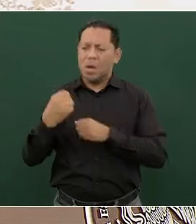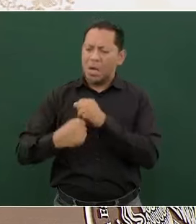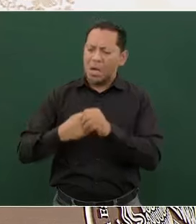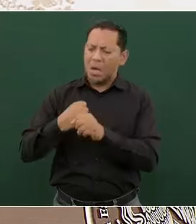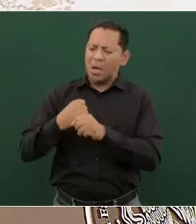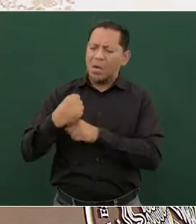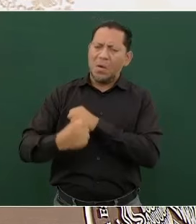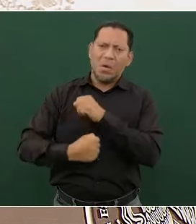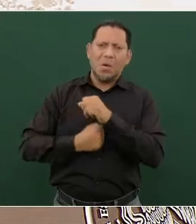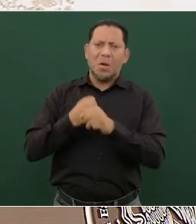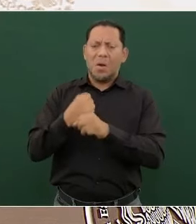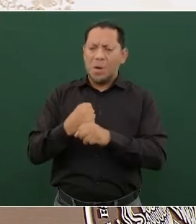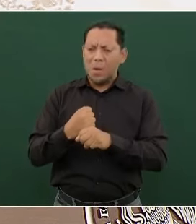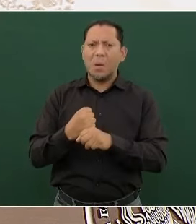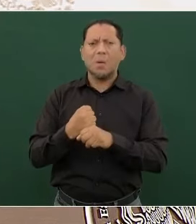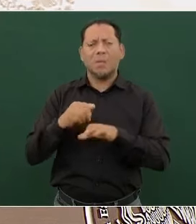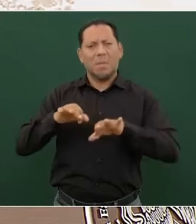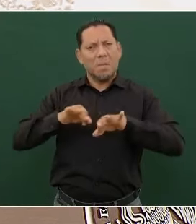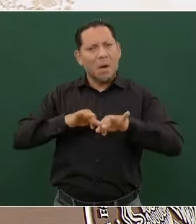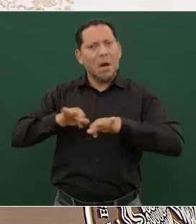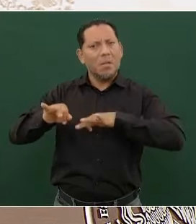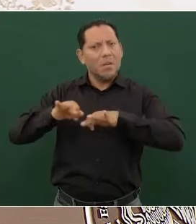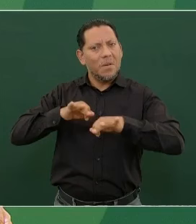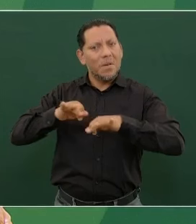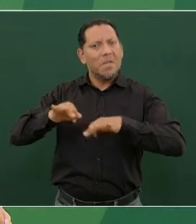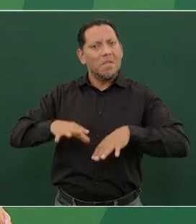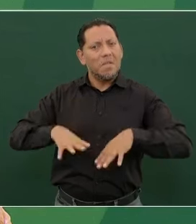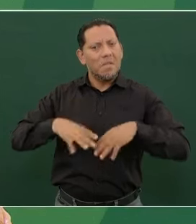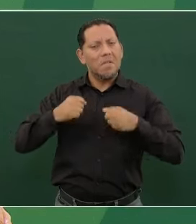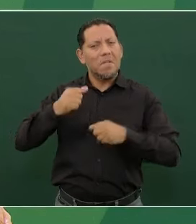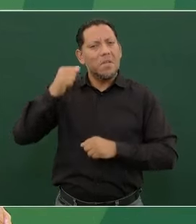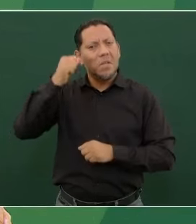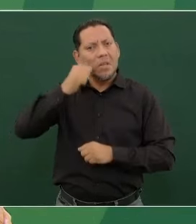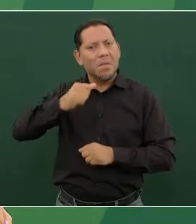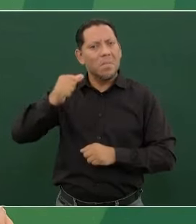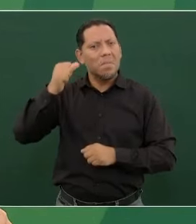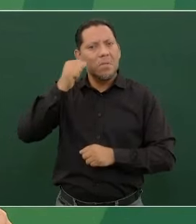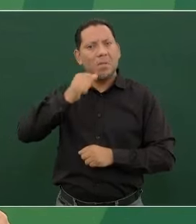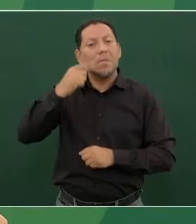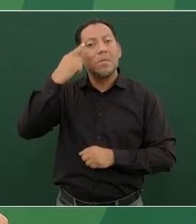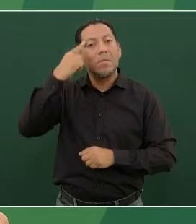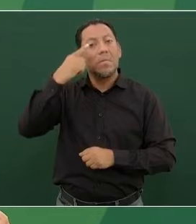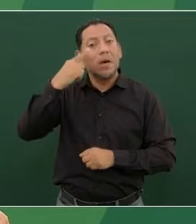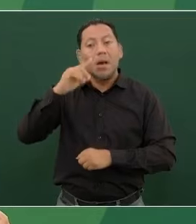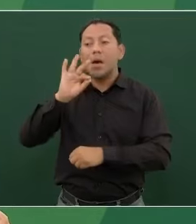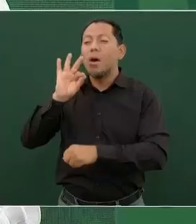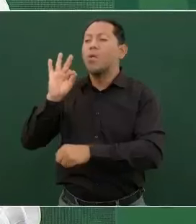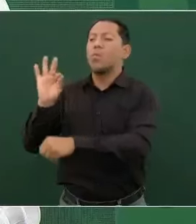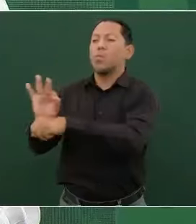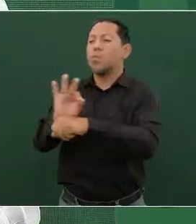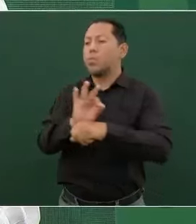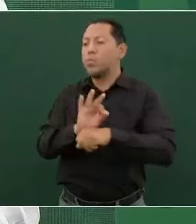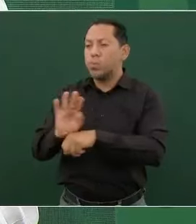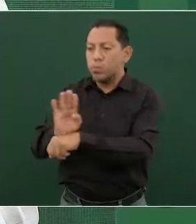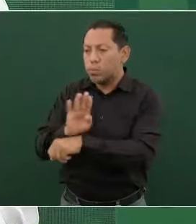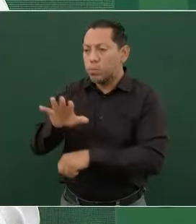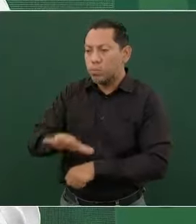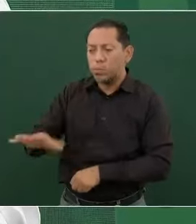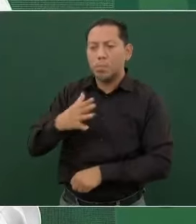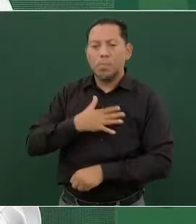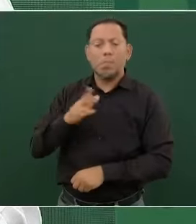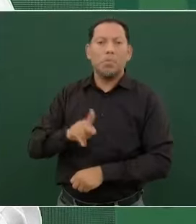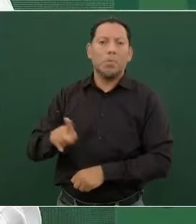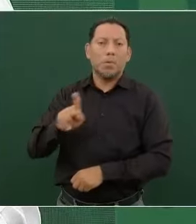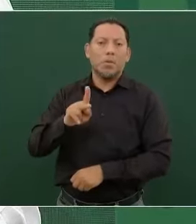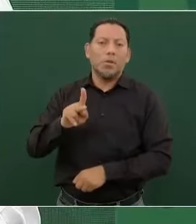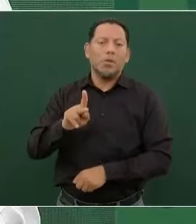de trabajo, siempre en beneficio de nuestro pueblo y me voy a